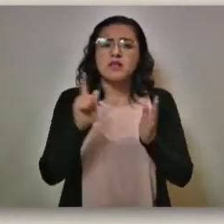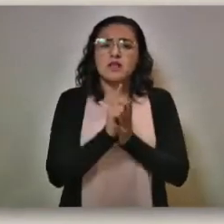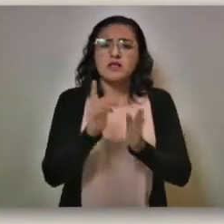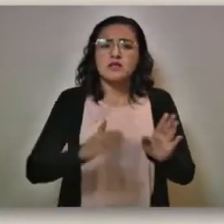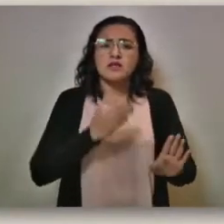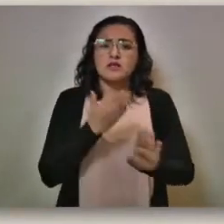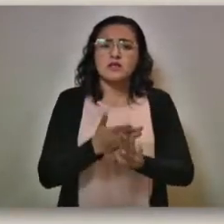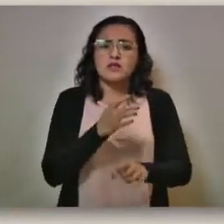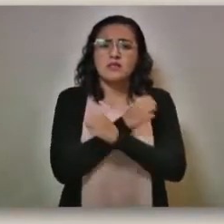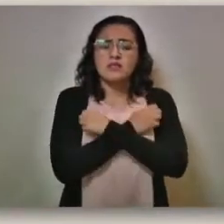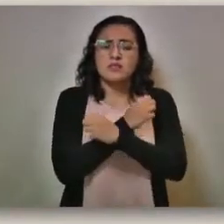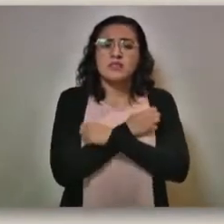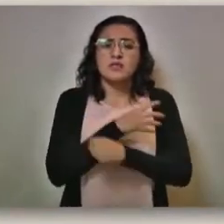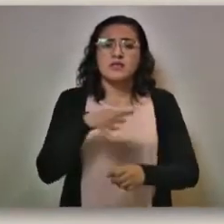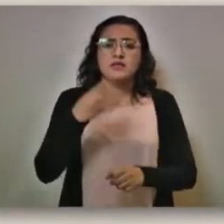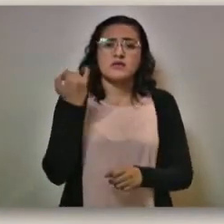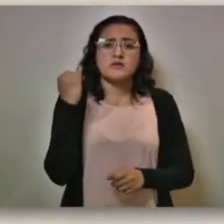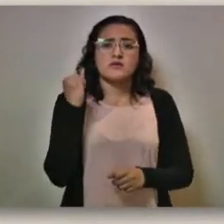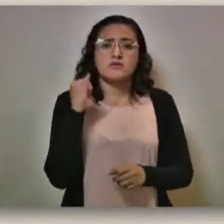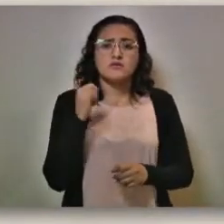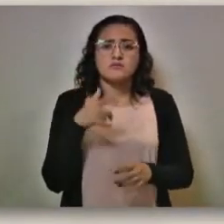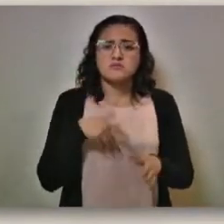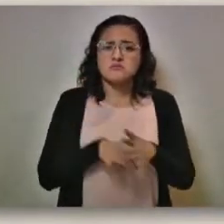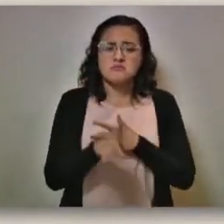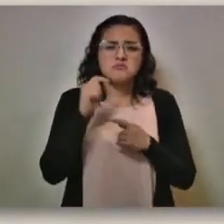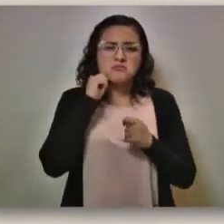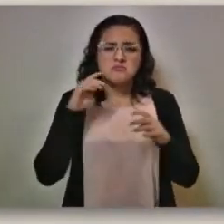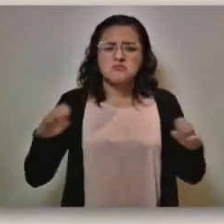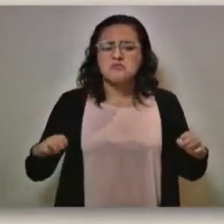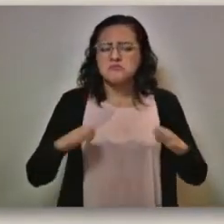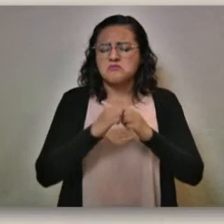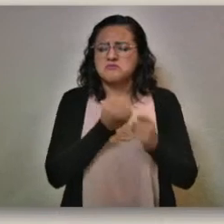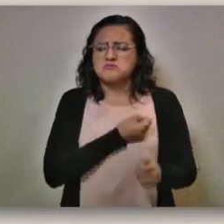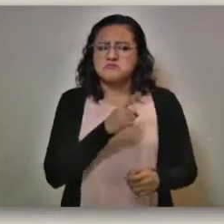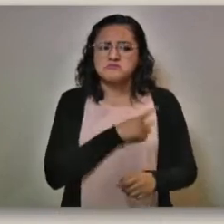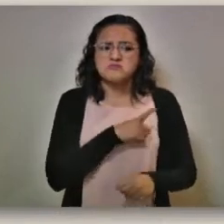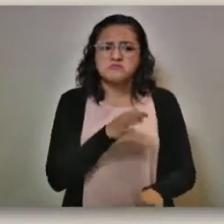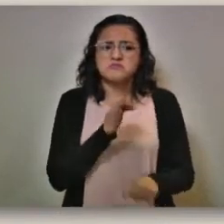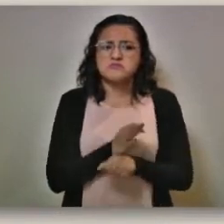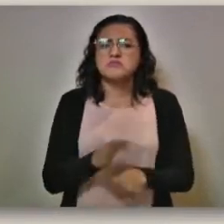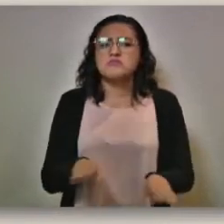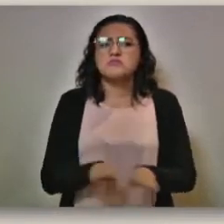el 14 de junio en plena pandemia. ¿Son hechos concatenados, gobernador?